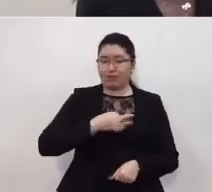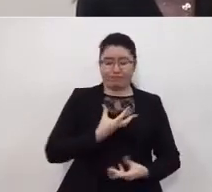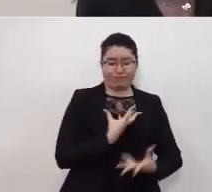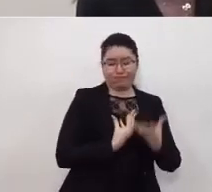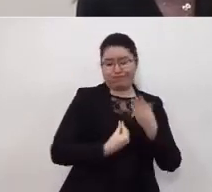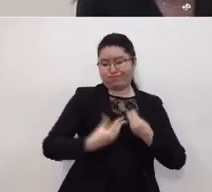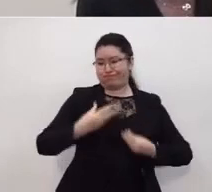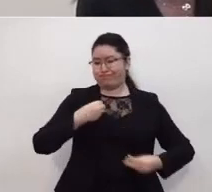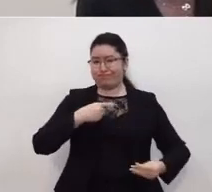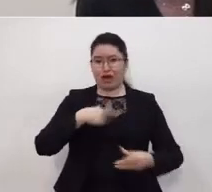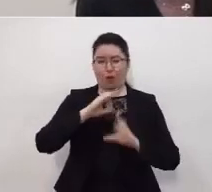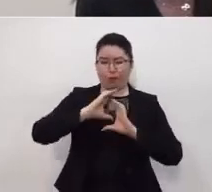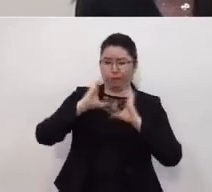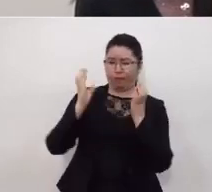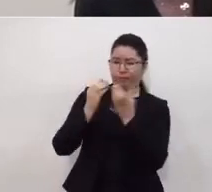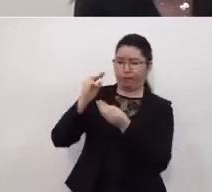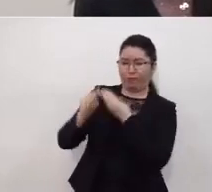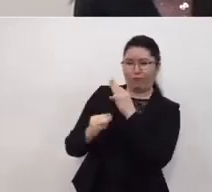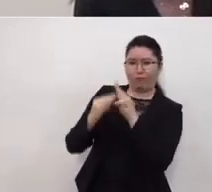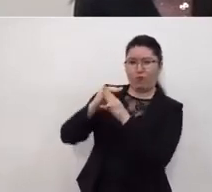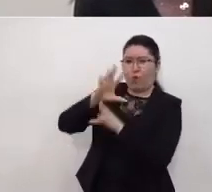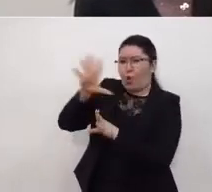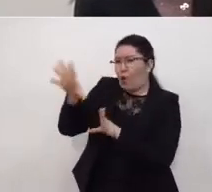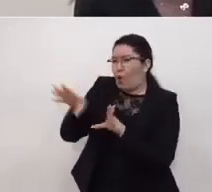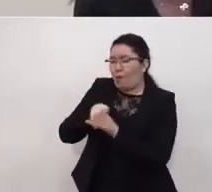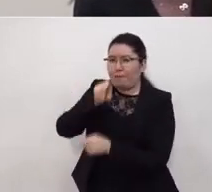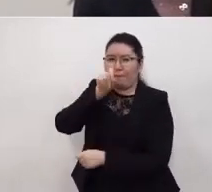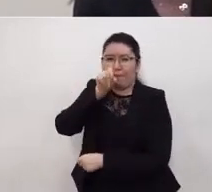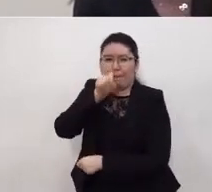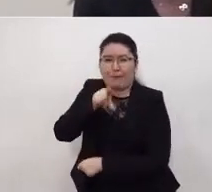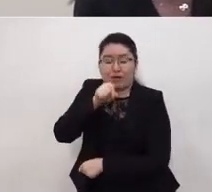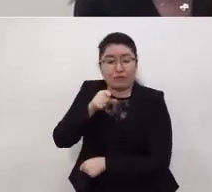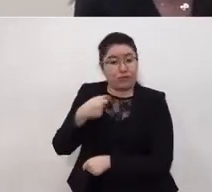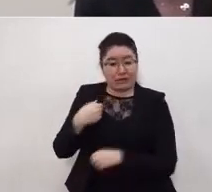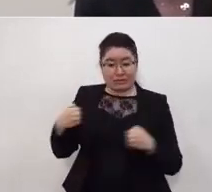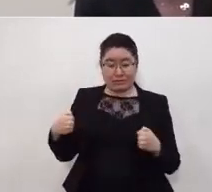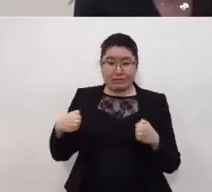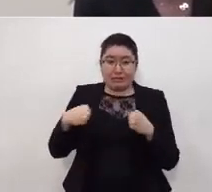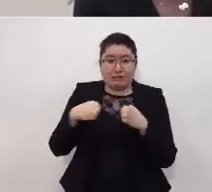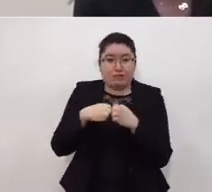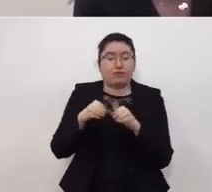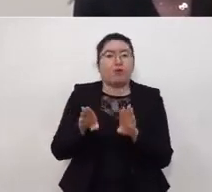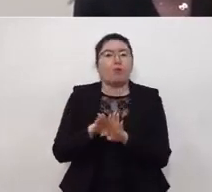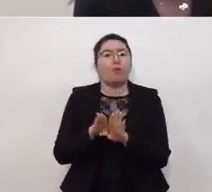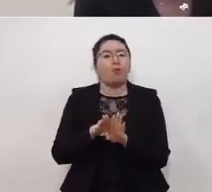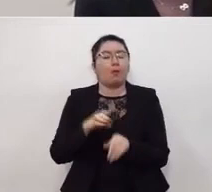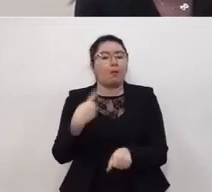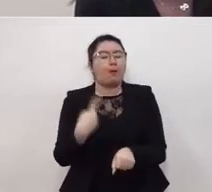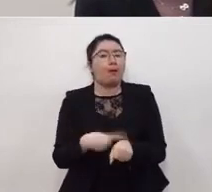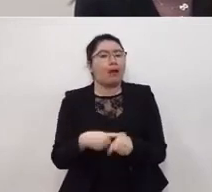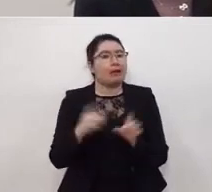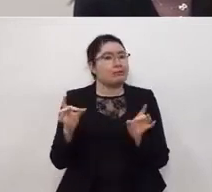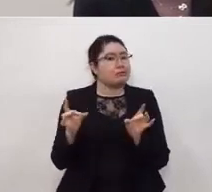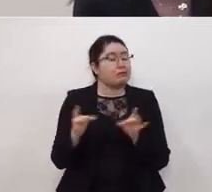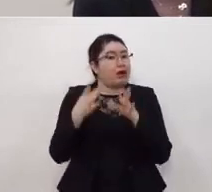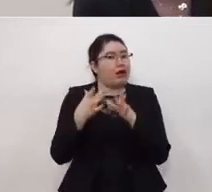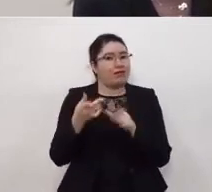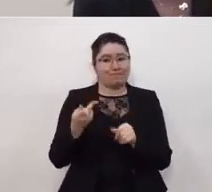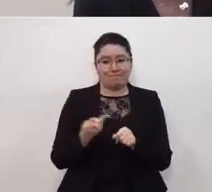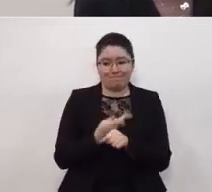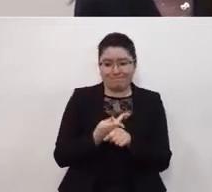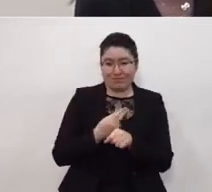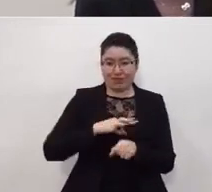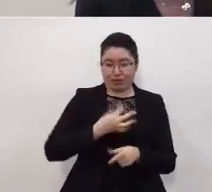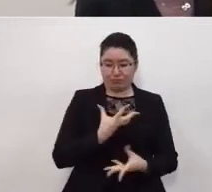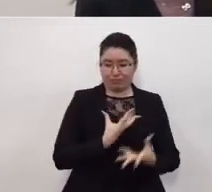mundial, afecta a toda la humanidad y es una enfermedad emergente. Por lo tanto, el comportamiento de la